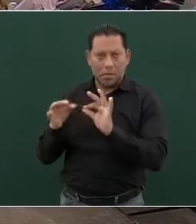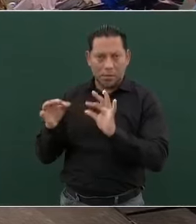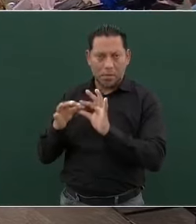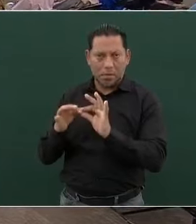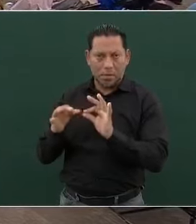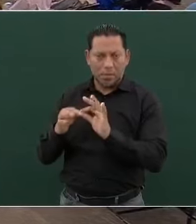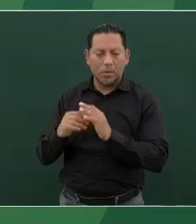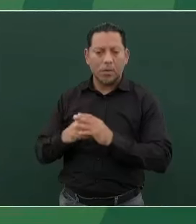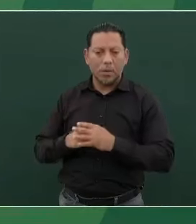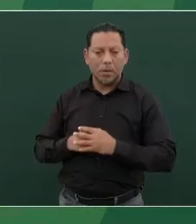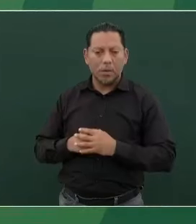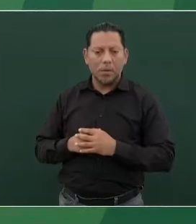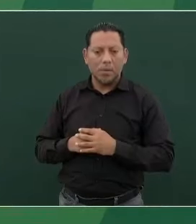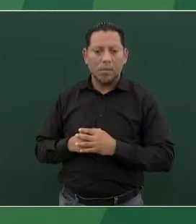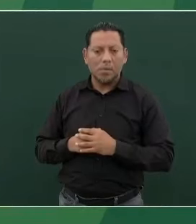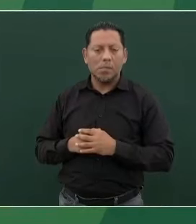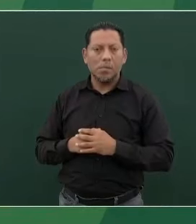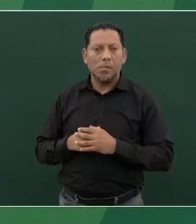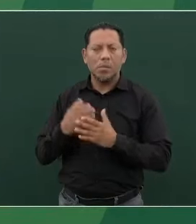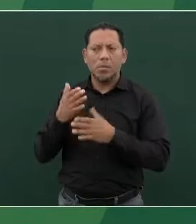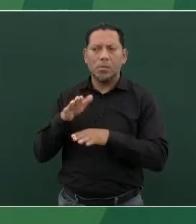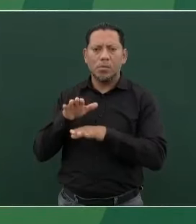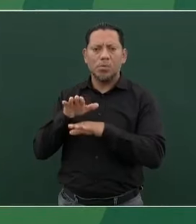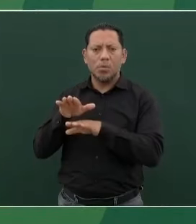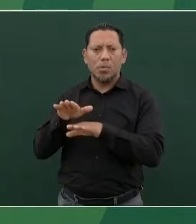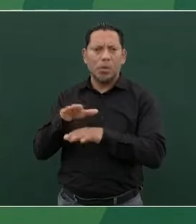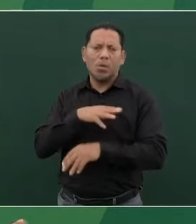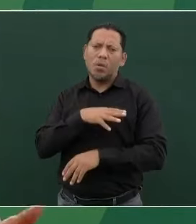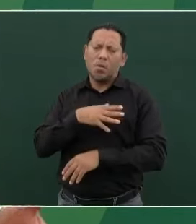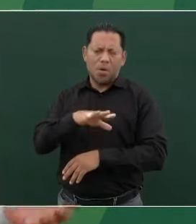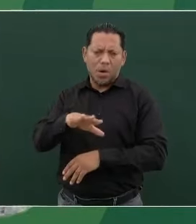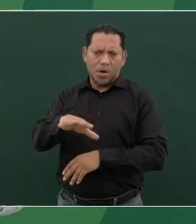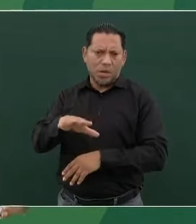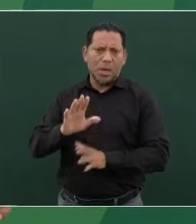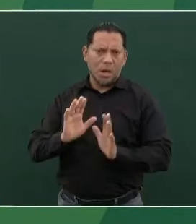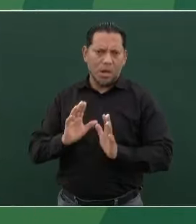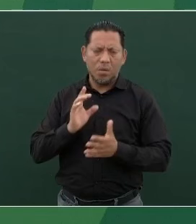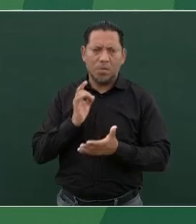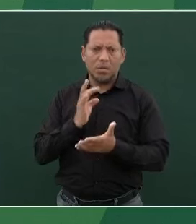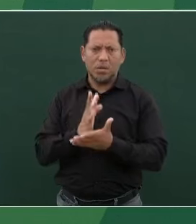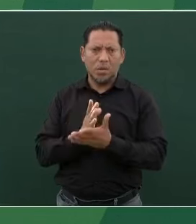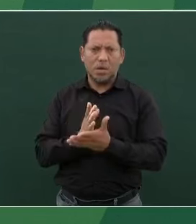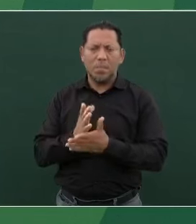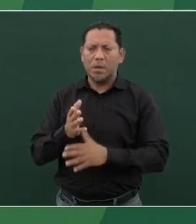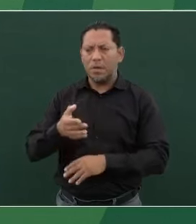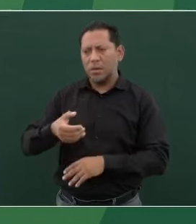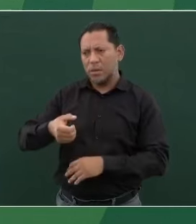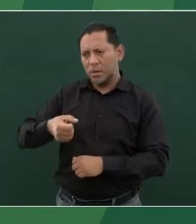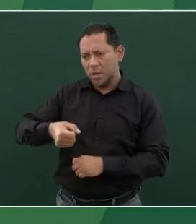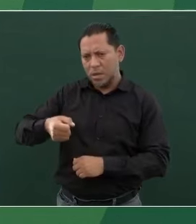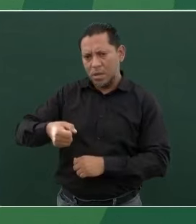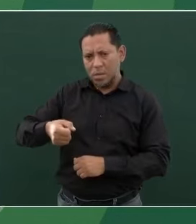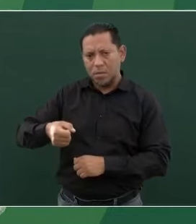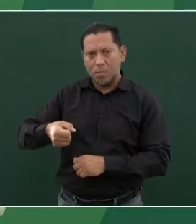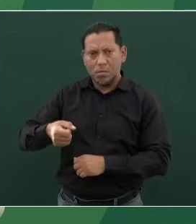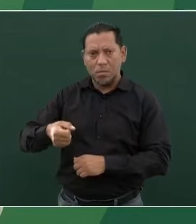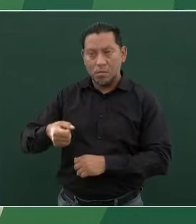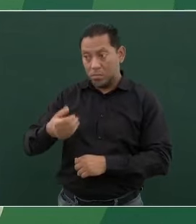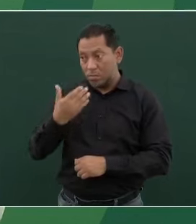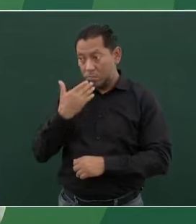tienen que ver con lo general y el saludo, si les parece,